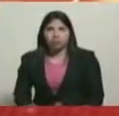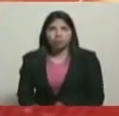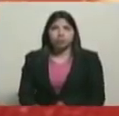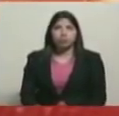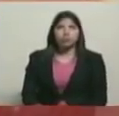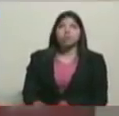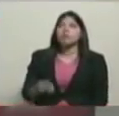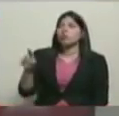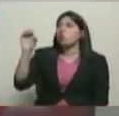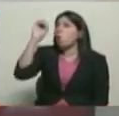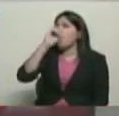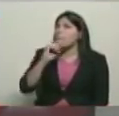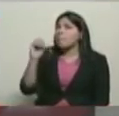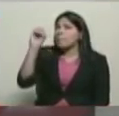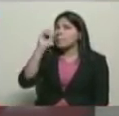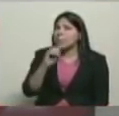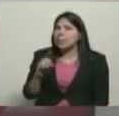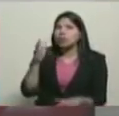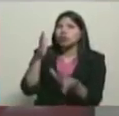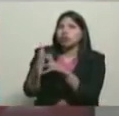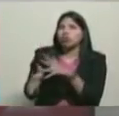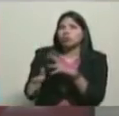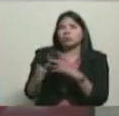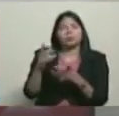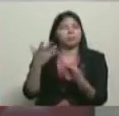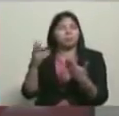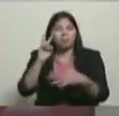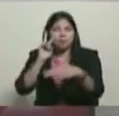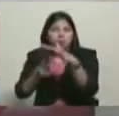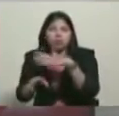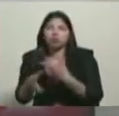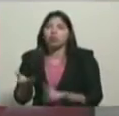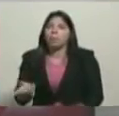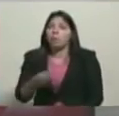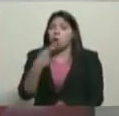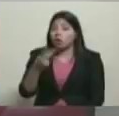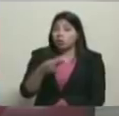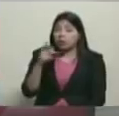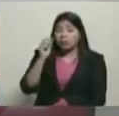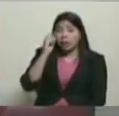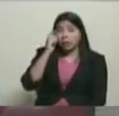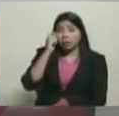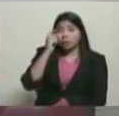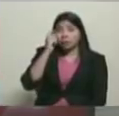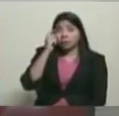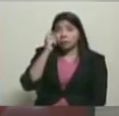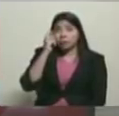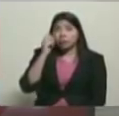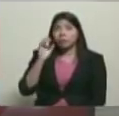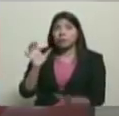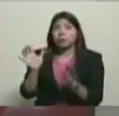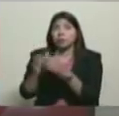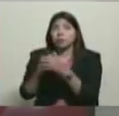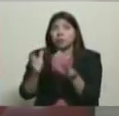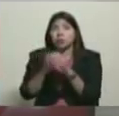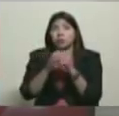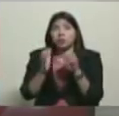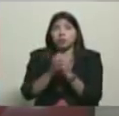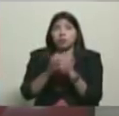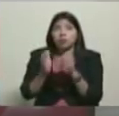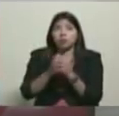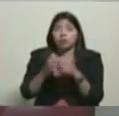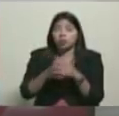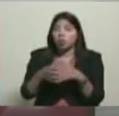conocer su opinión. Desde el punto de vista político, ¿cómo ha caracterizado quizás el movimiento revolucionario? Esa convocatoria